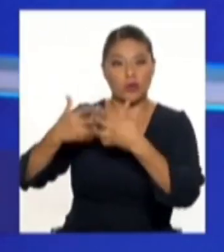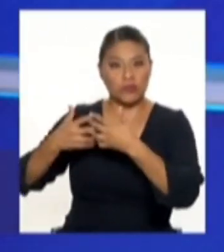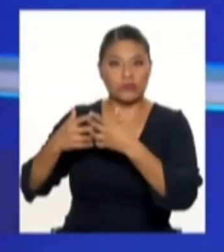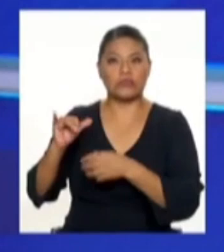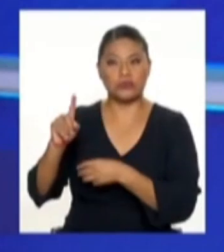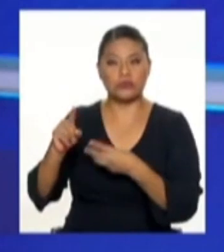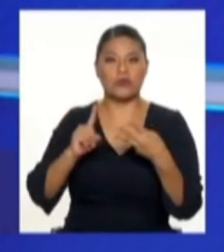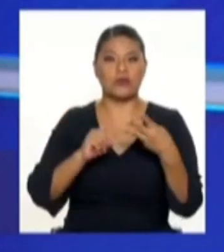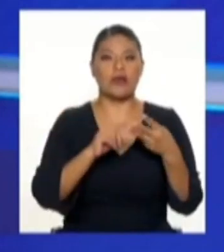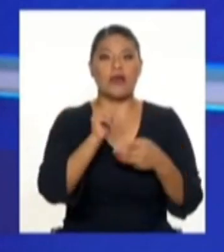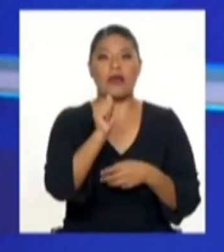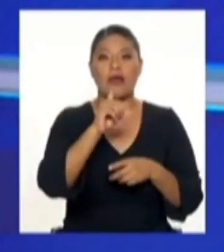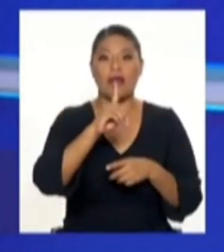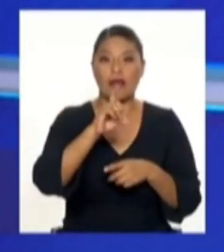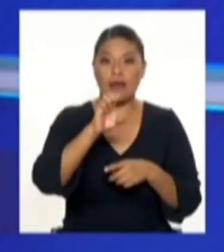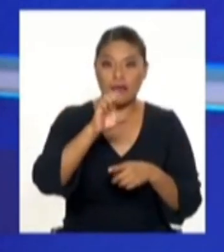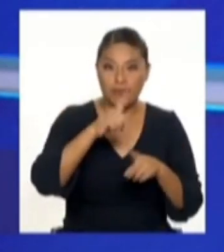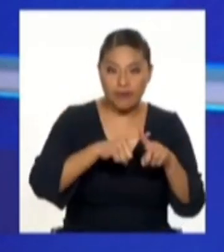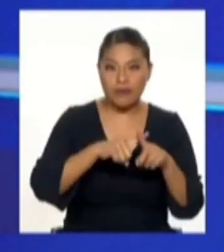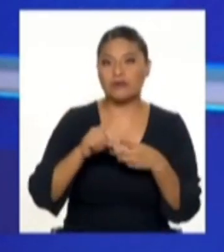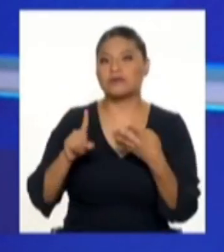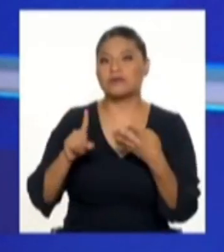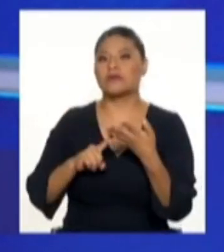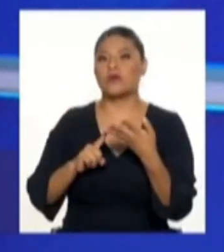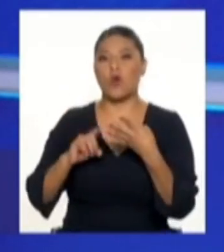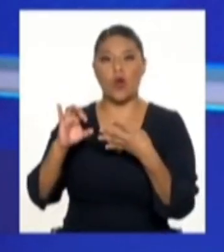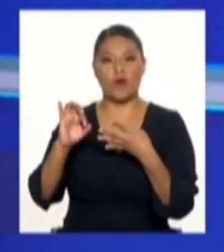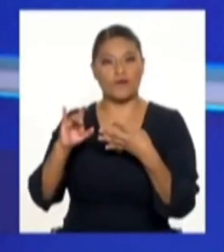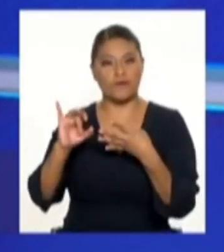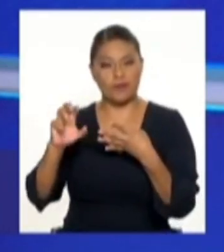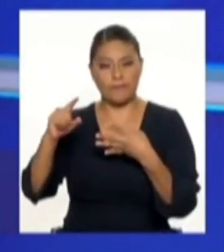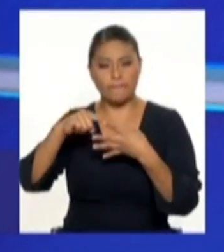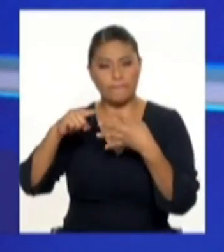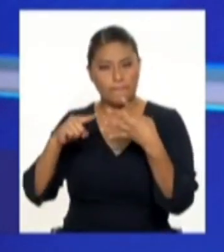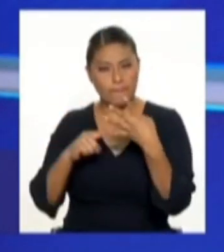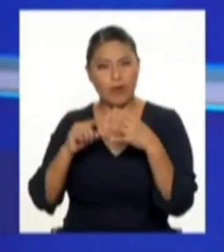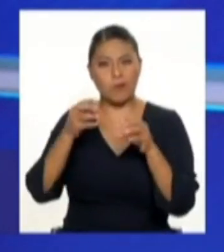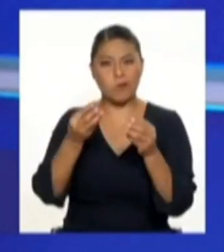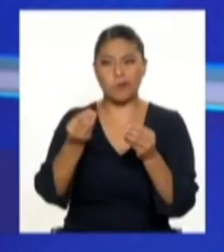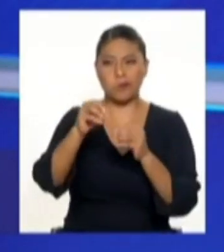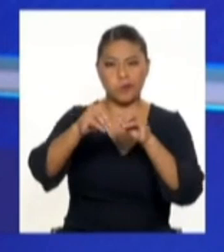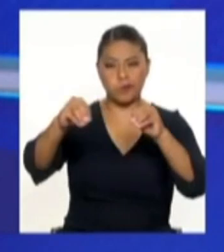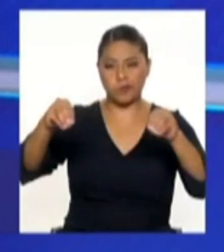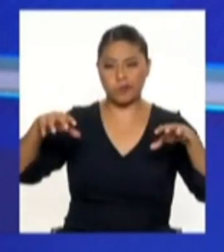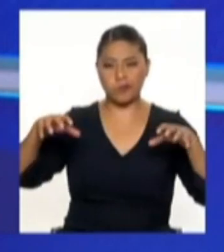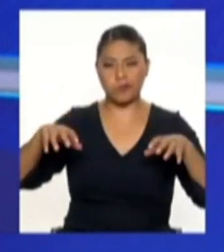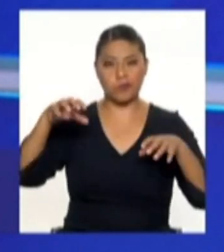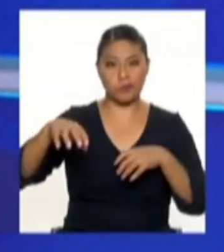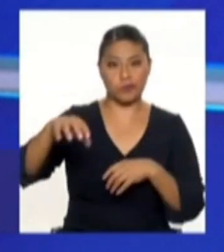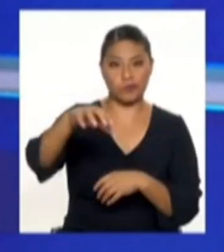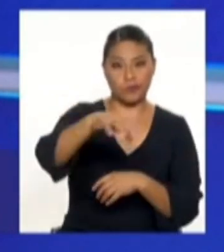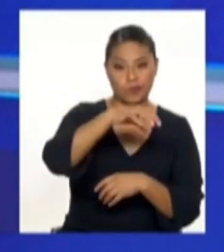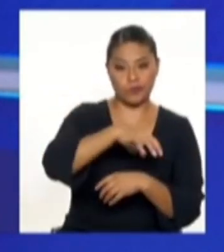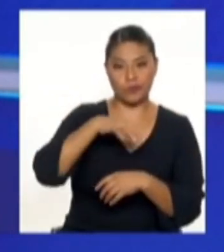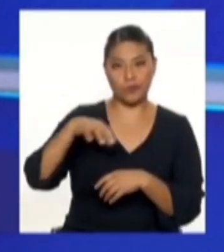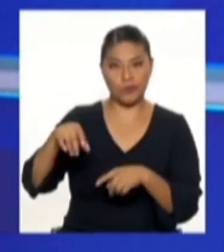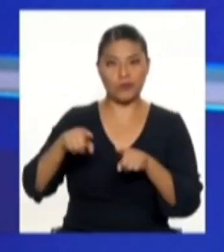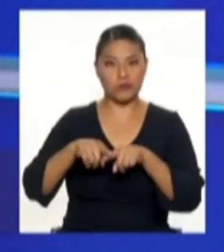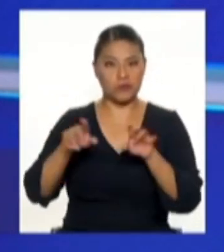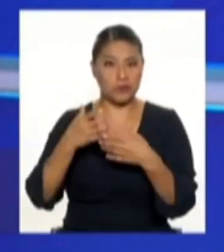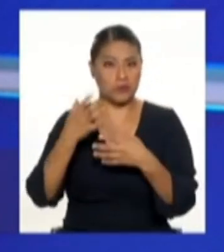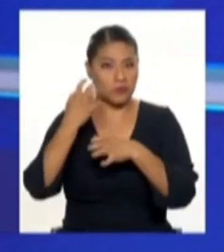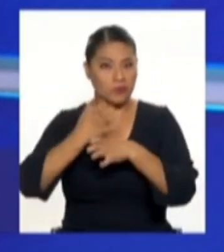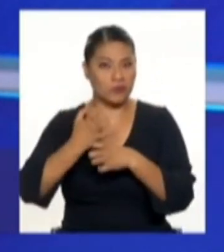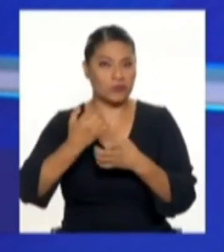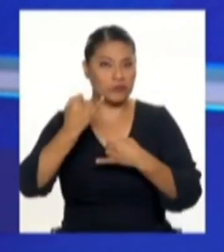está ADEX, está CONFIEP, etcétera, donde tantas las empresas nacionales e internacionales